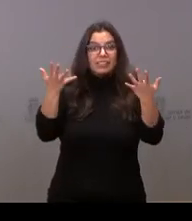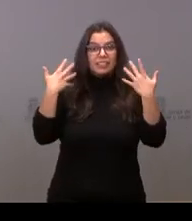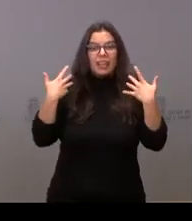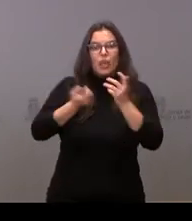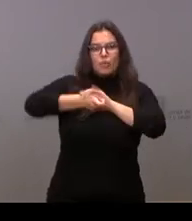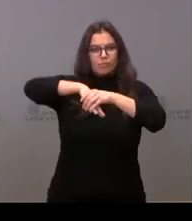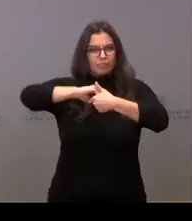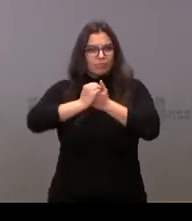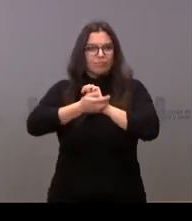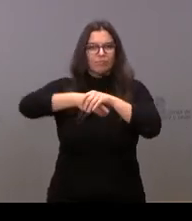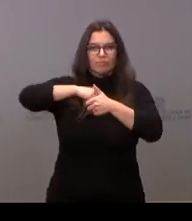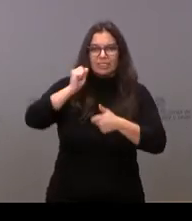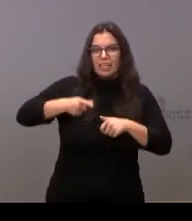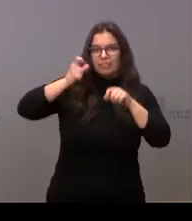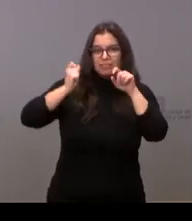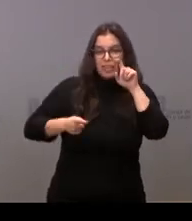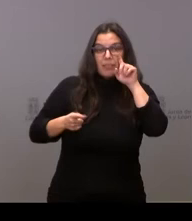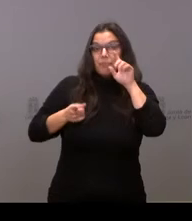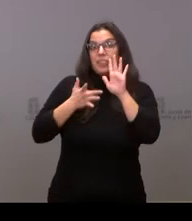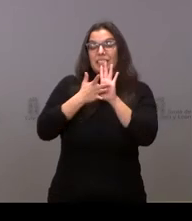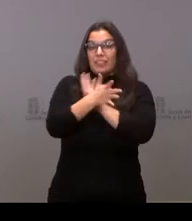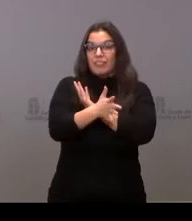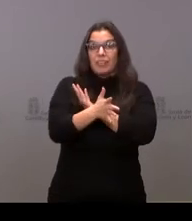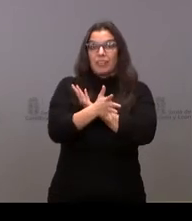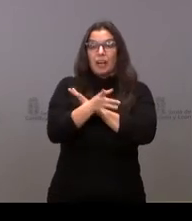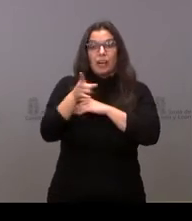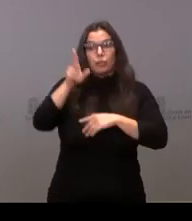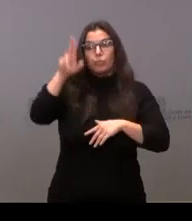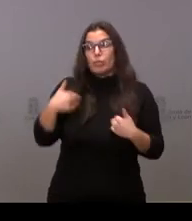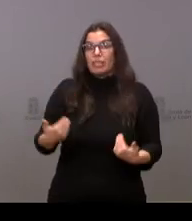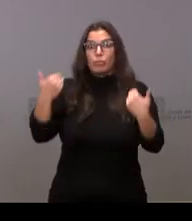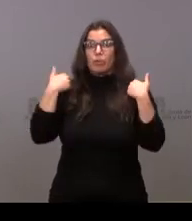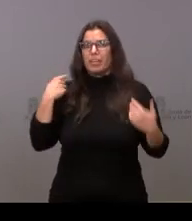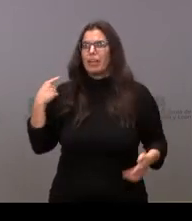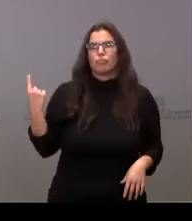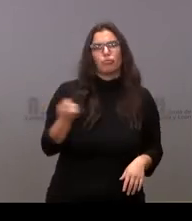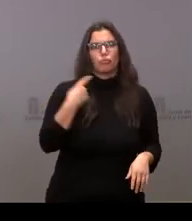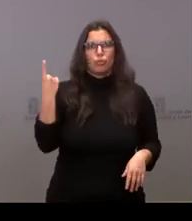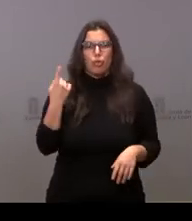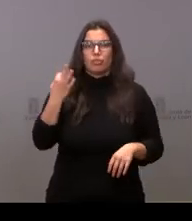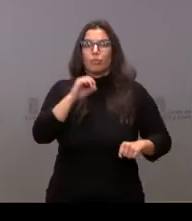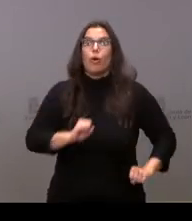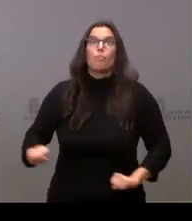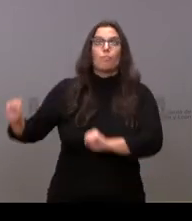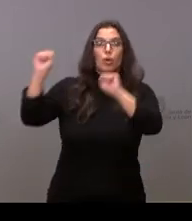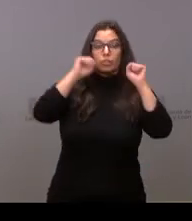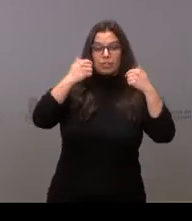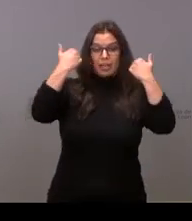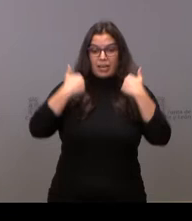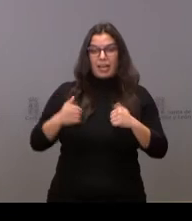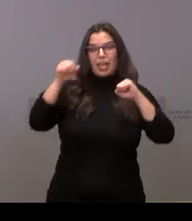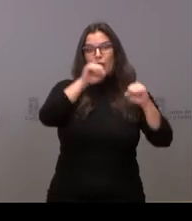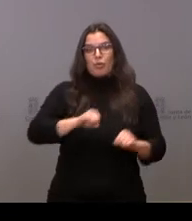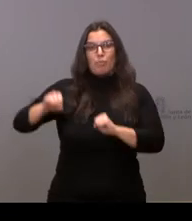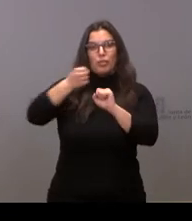lavado de manos. Es decir, esto es responsabilidad de todos, protegernos y proteger a los